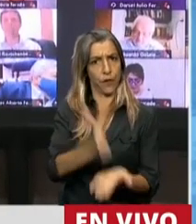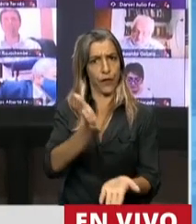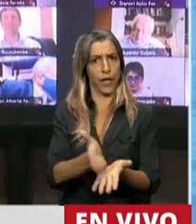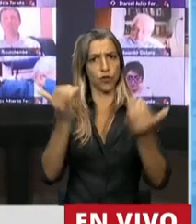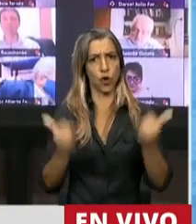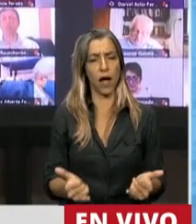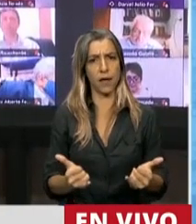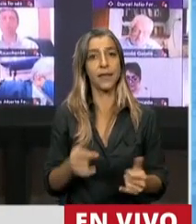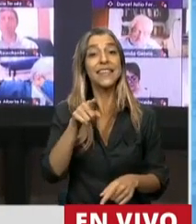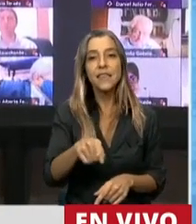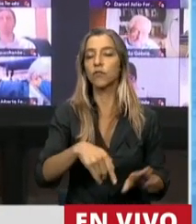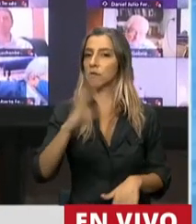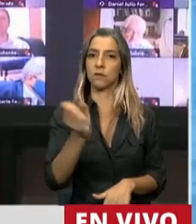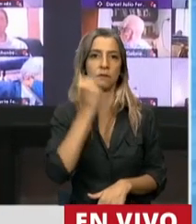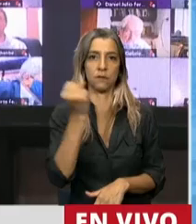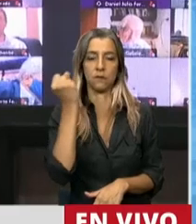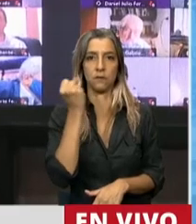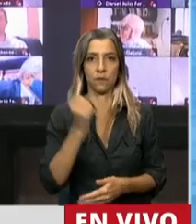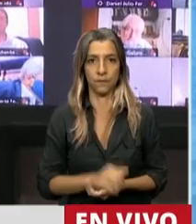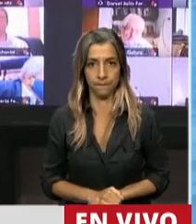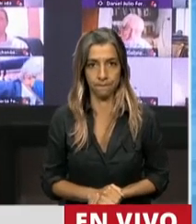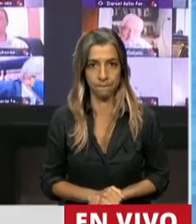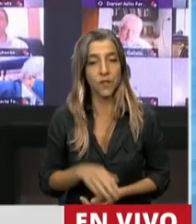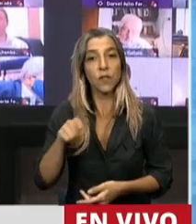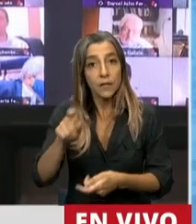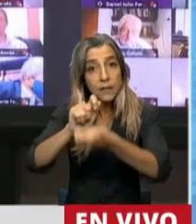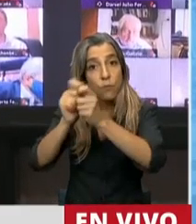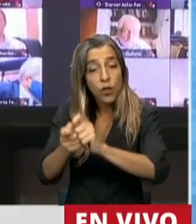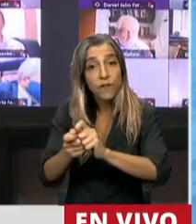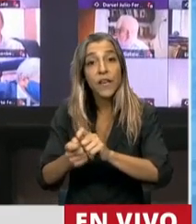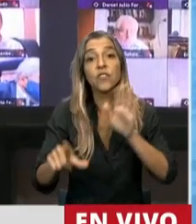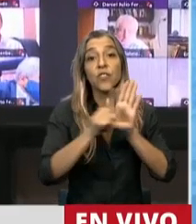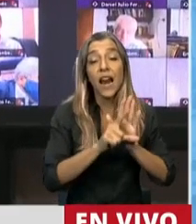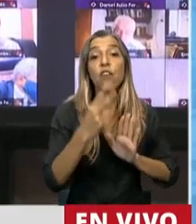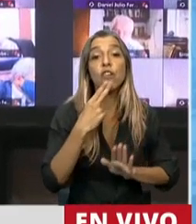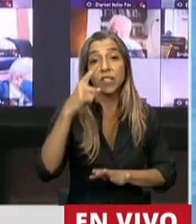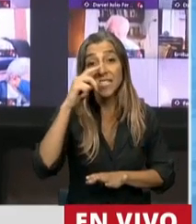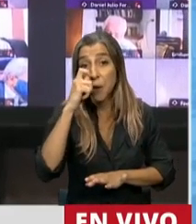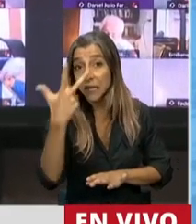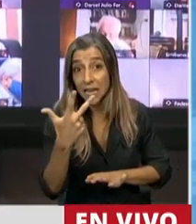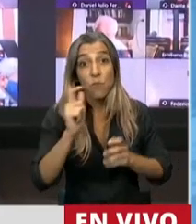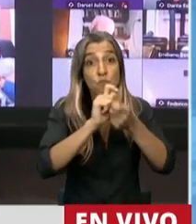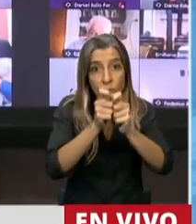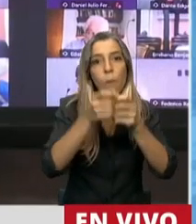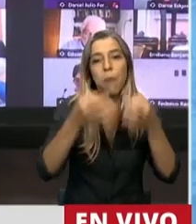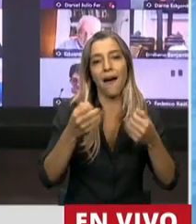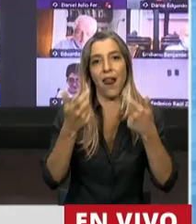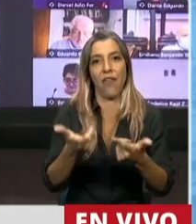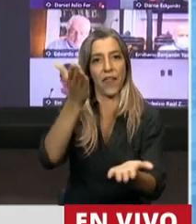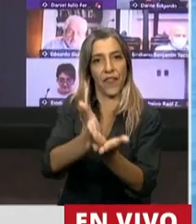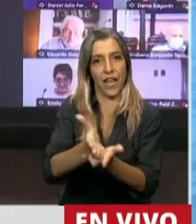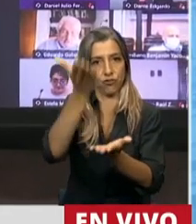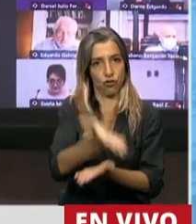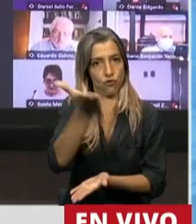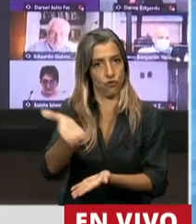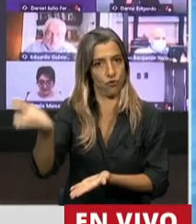profundiza el objetivo de las modificaciones a la ley 11.723. Y particularmente creo que hoy